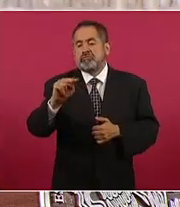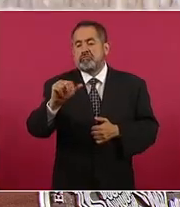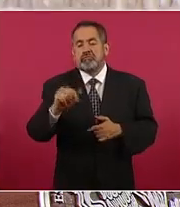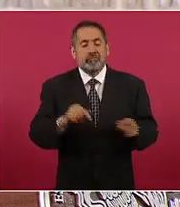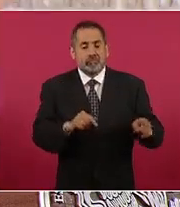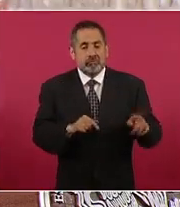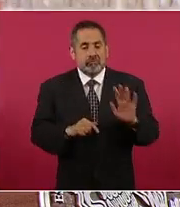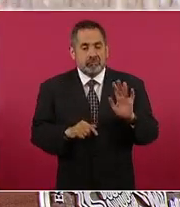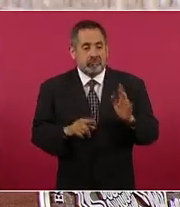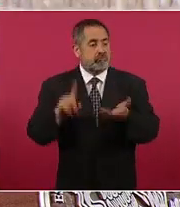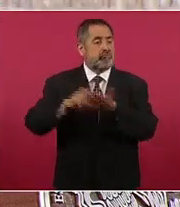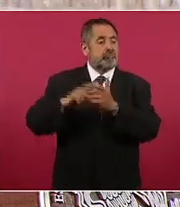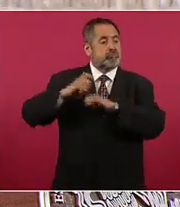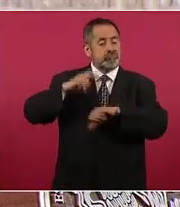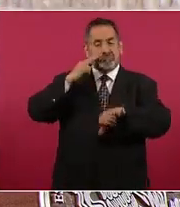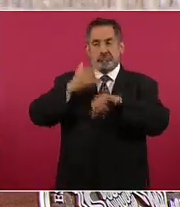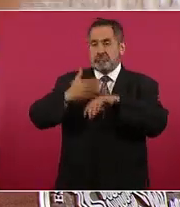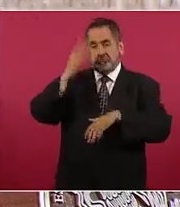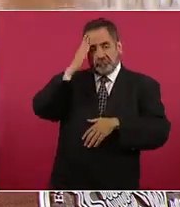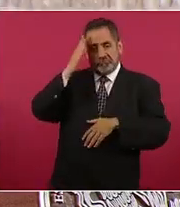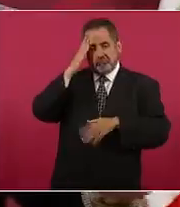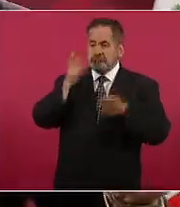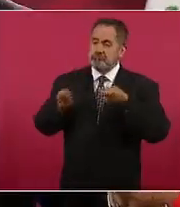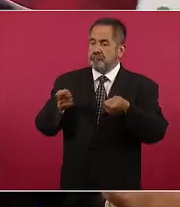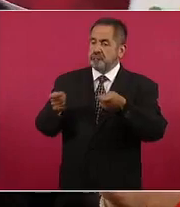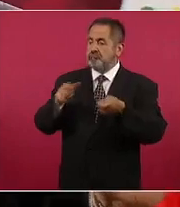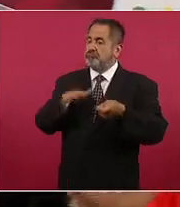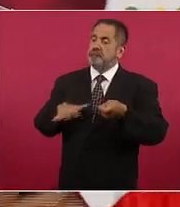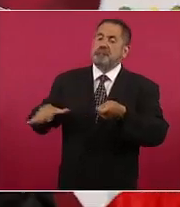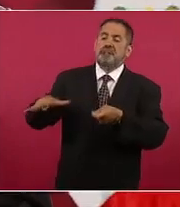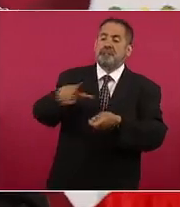sea el que maneje